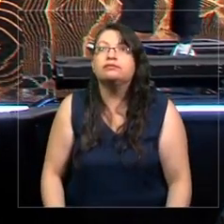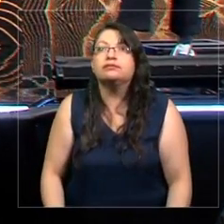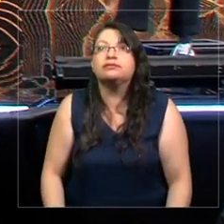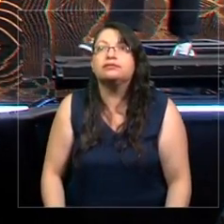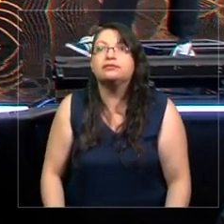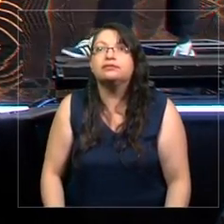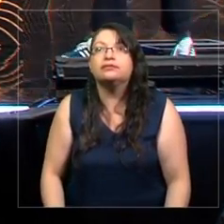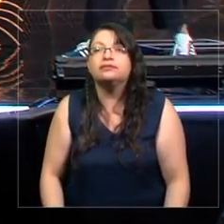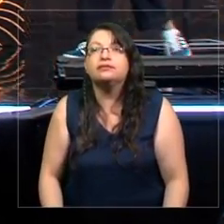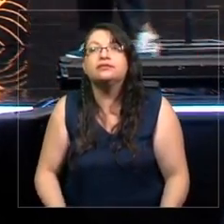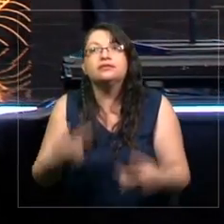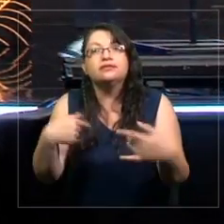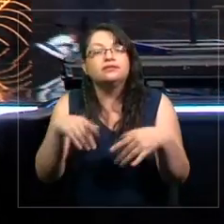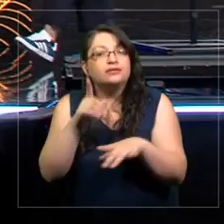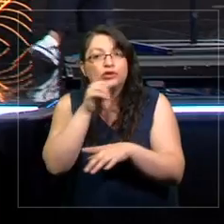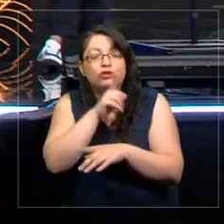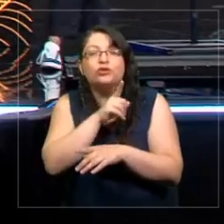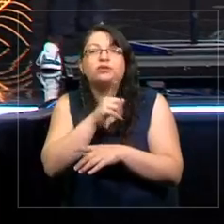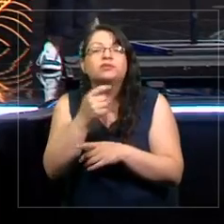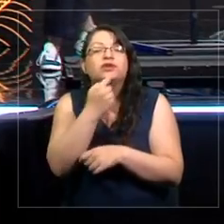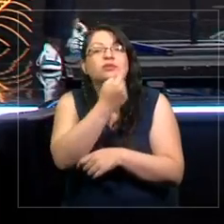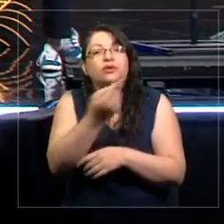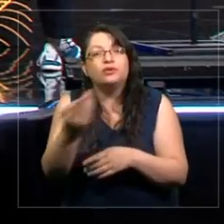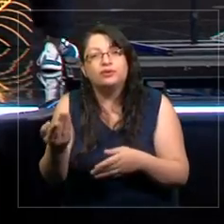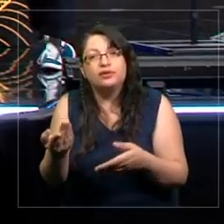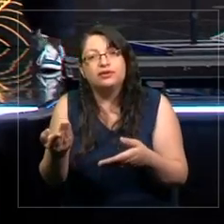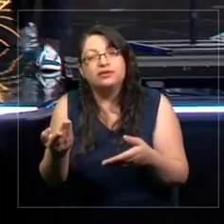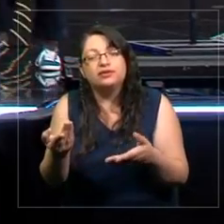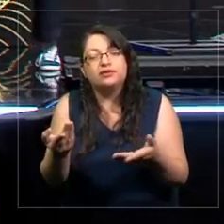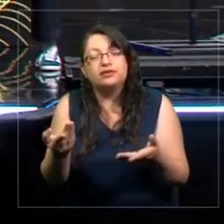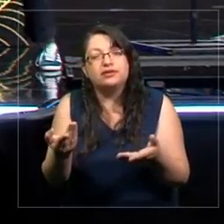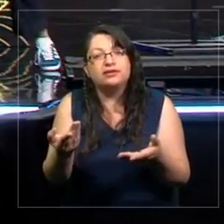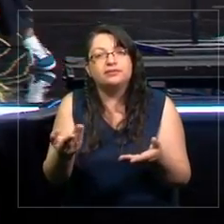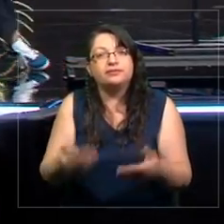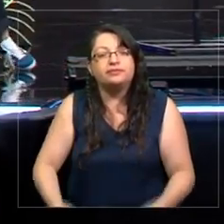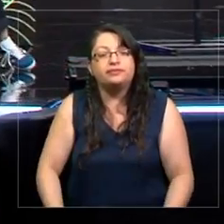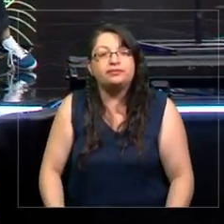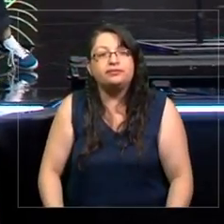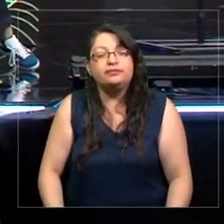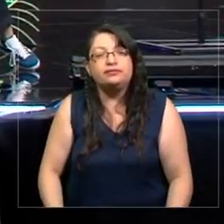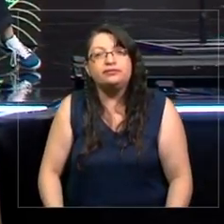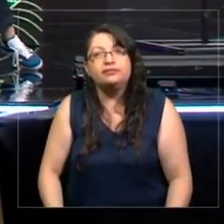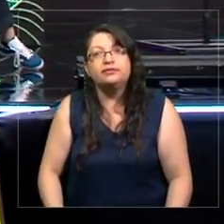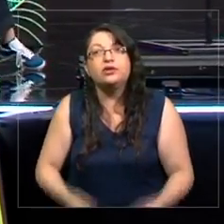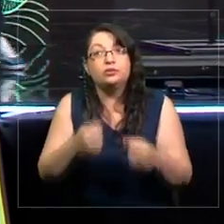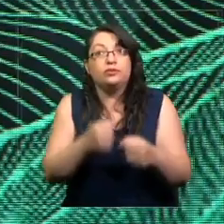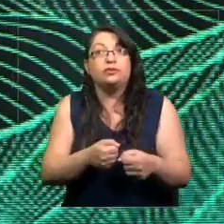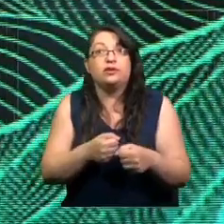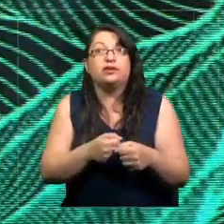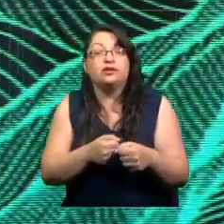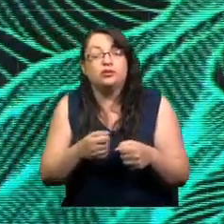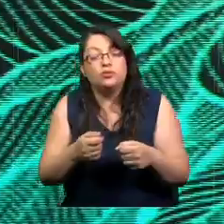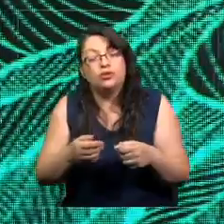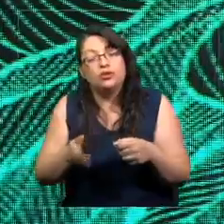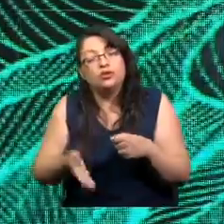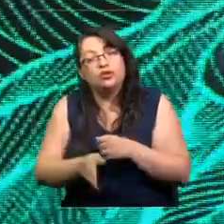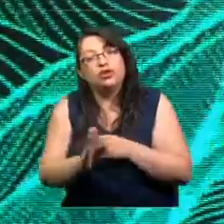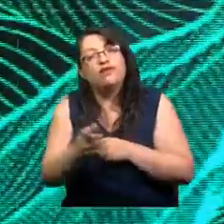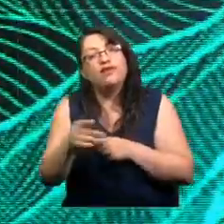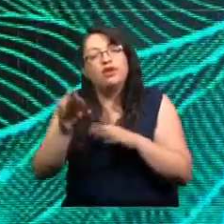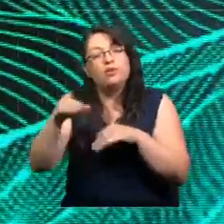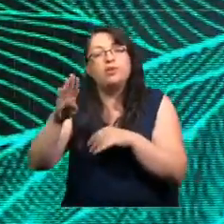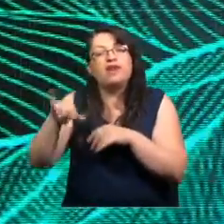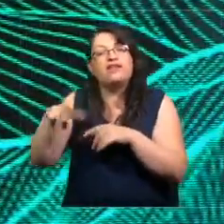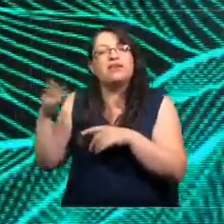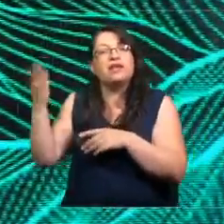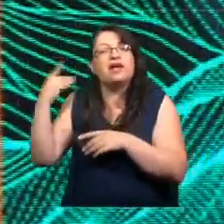Y aquí, para ir terminando, la pregunta es si aún es posible la idea benjaminiana de principios del siglo XX de politizar la